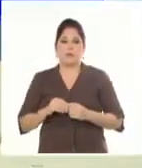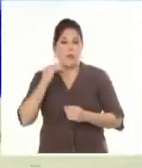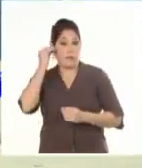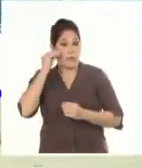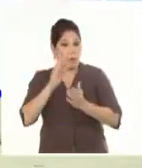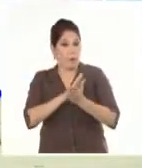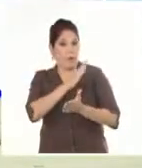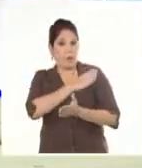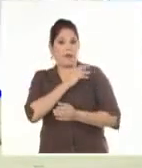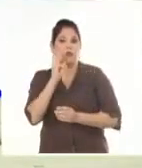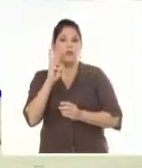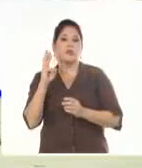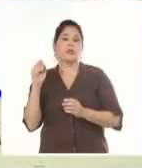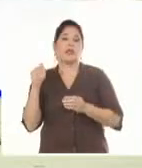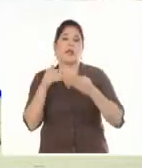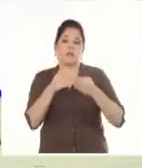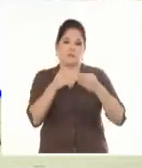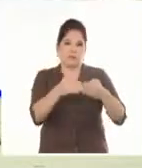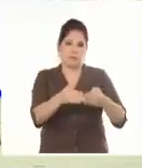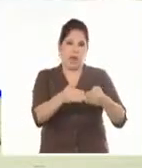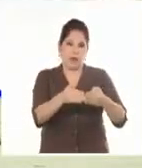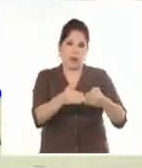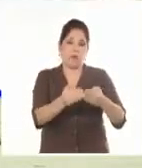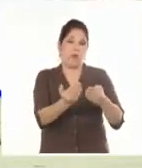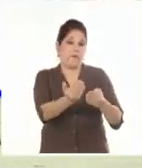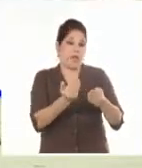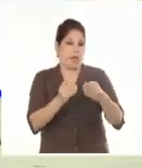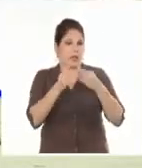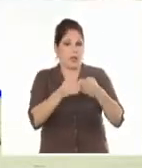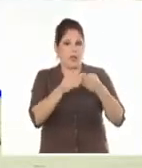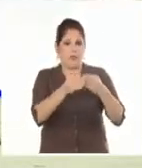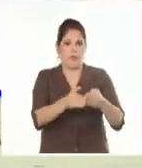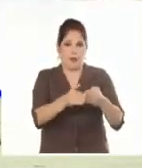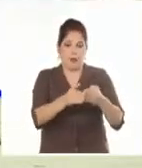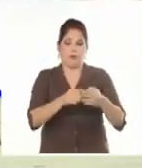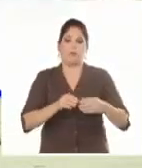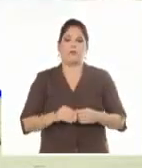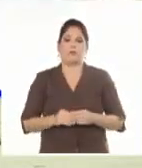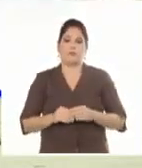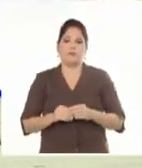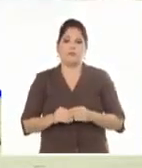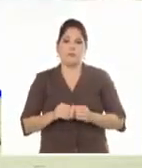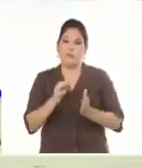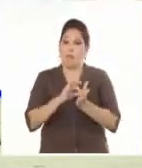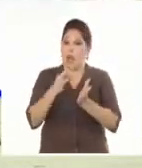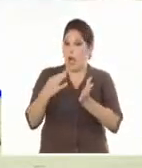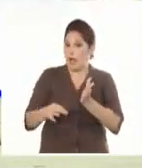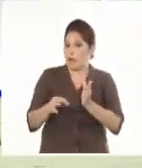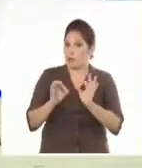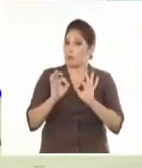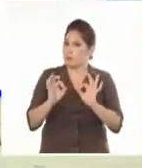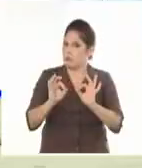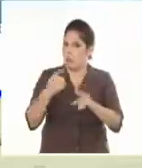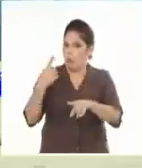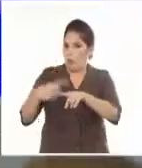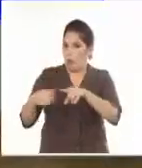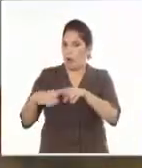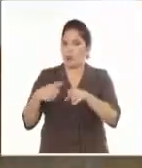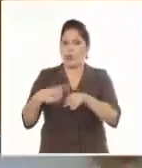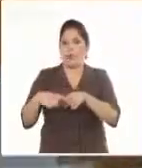tres barcos más, o sea que el nivel de carga va a ser muy elevado, de arroz en lo específico, y